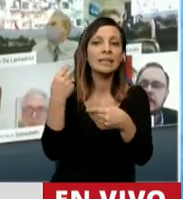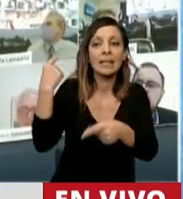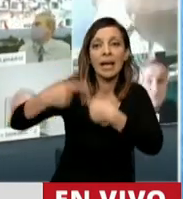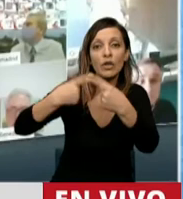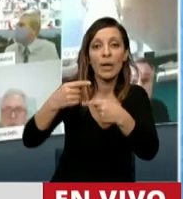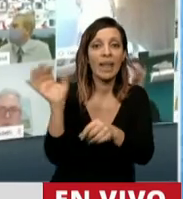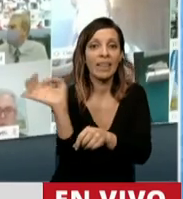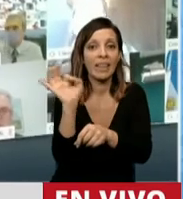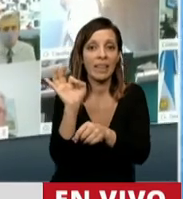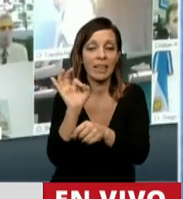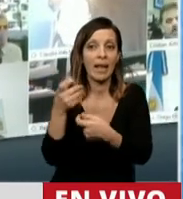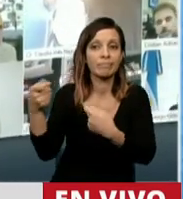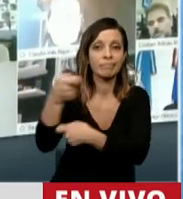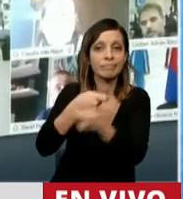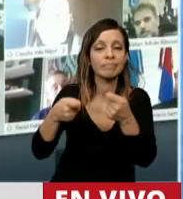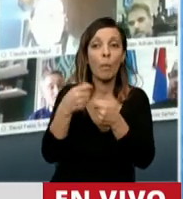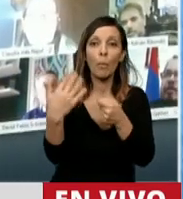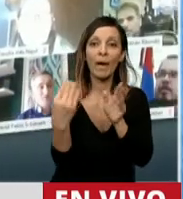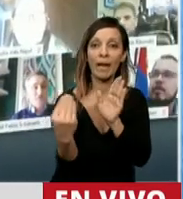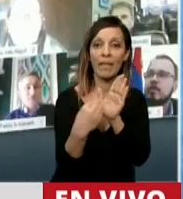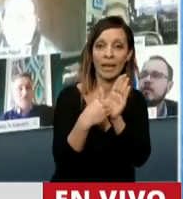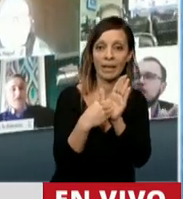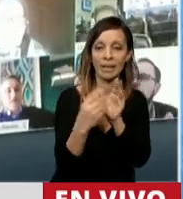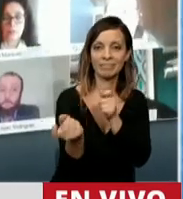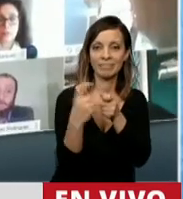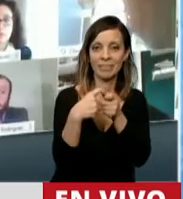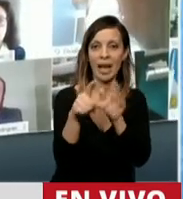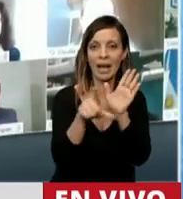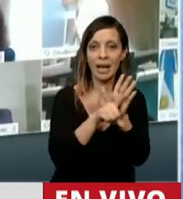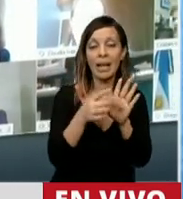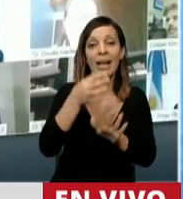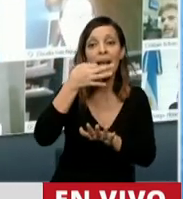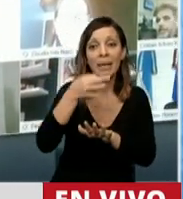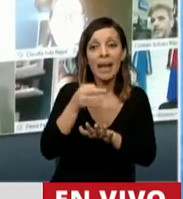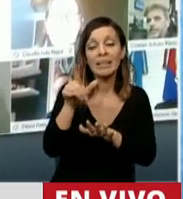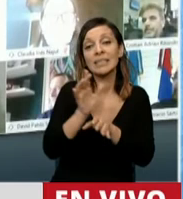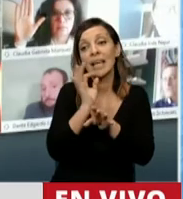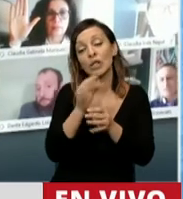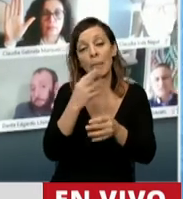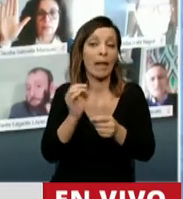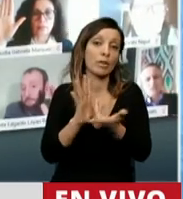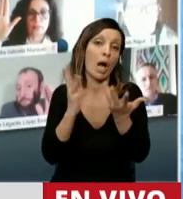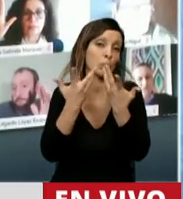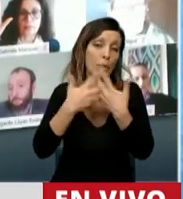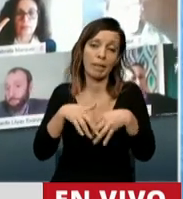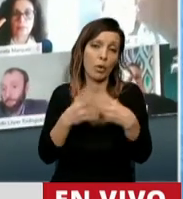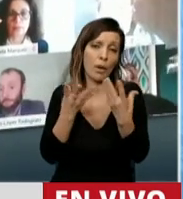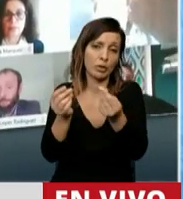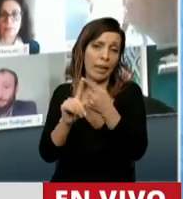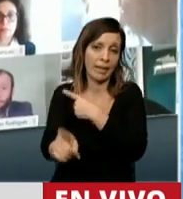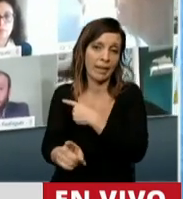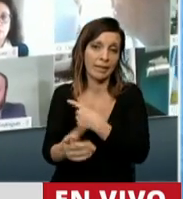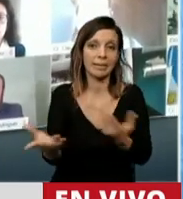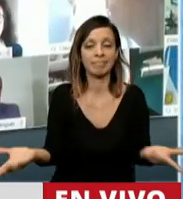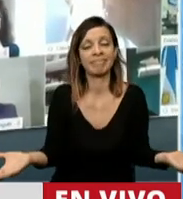en la explotación se puedan adherir a la ley la verdad si no es un traje a medida señor presidente que alguien